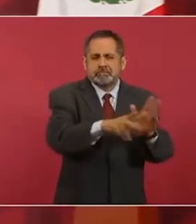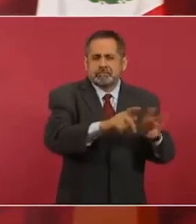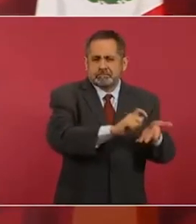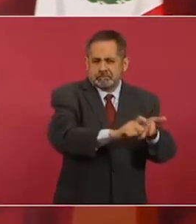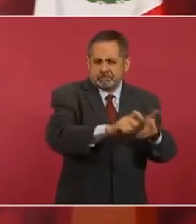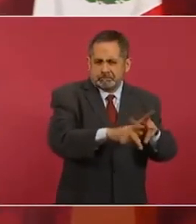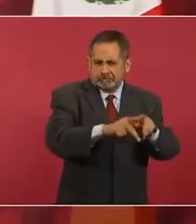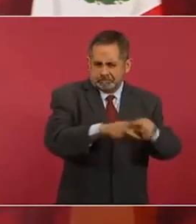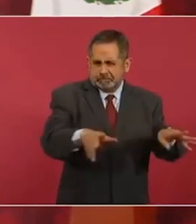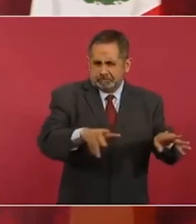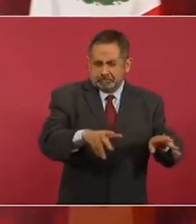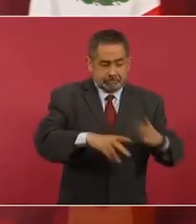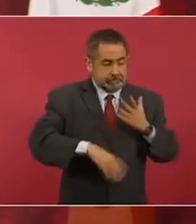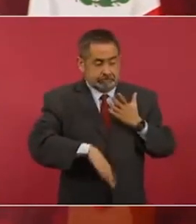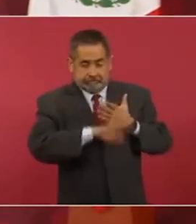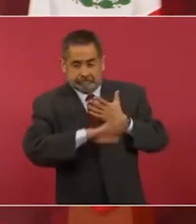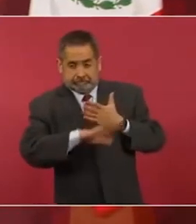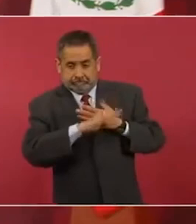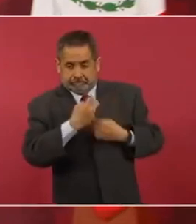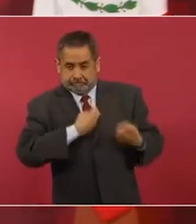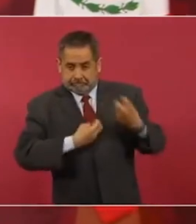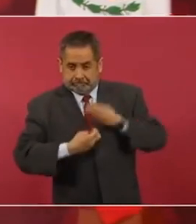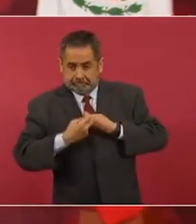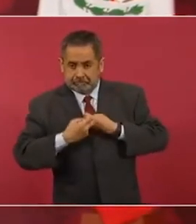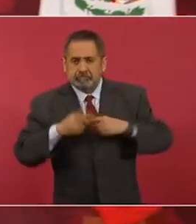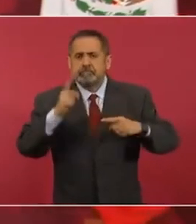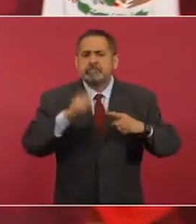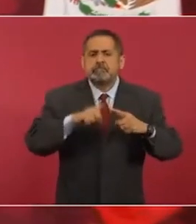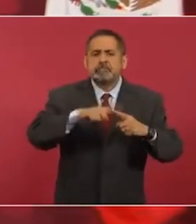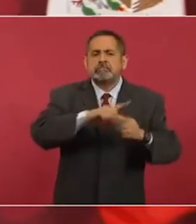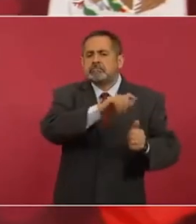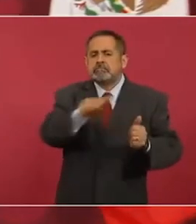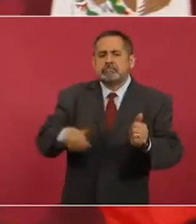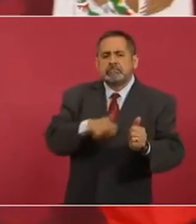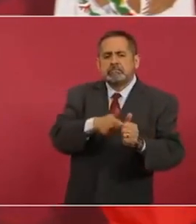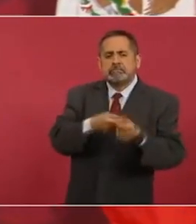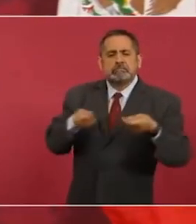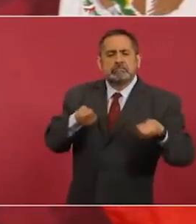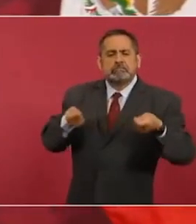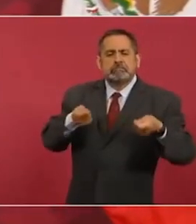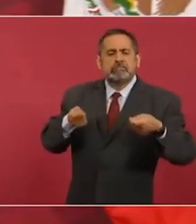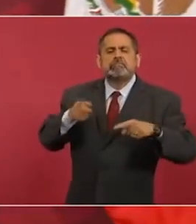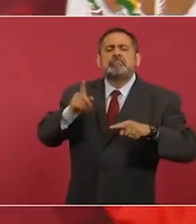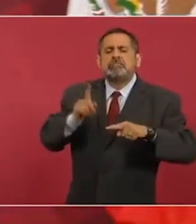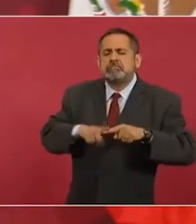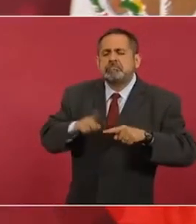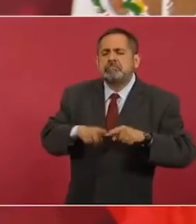los promotores principales son